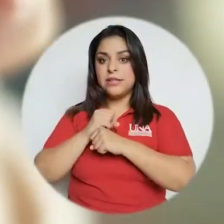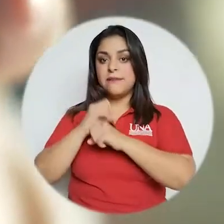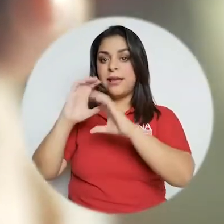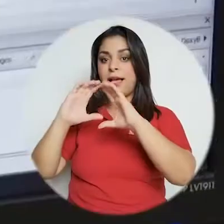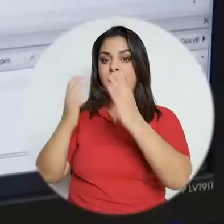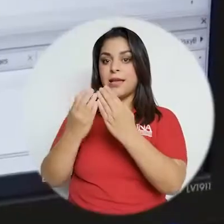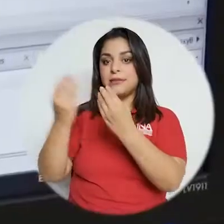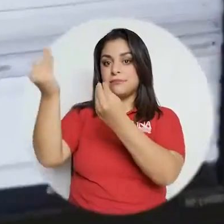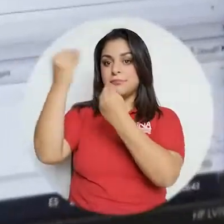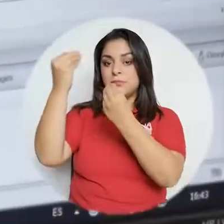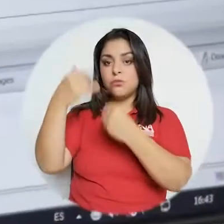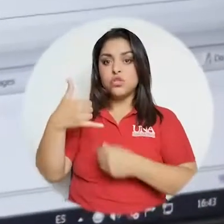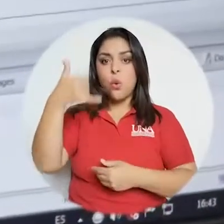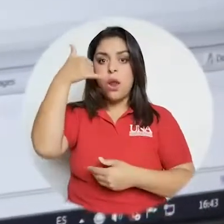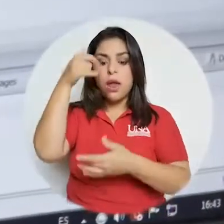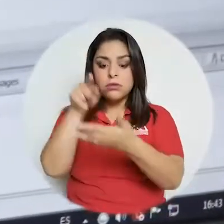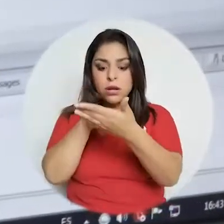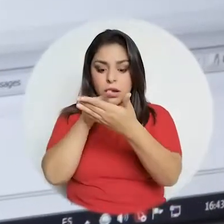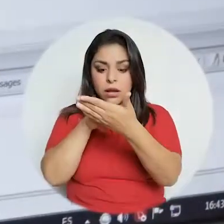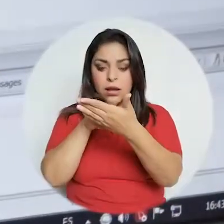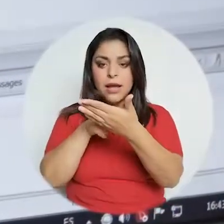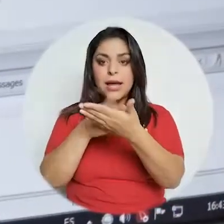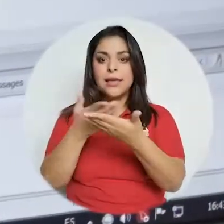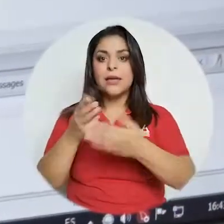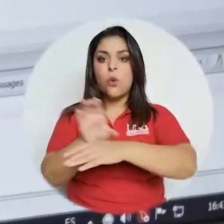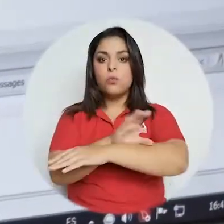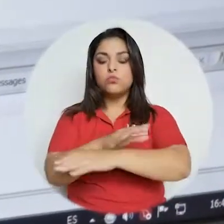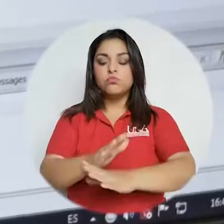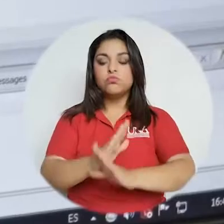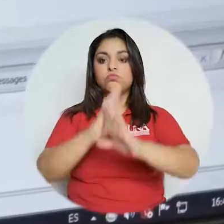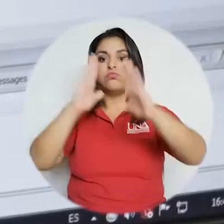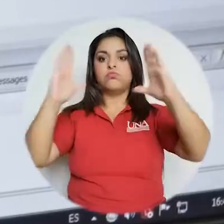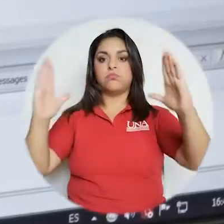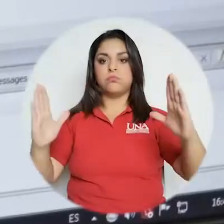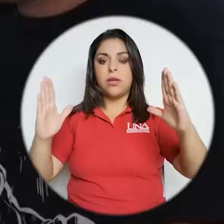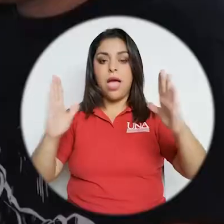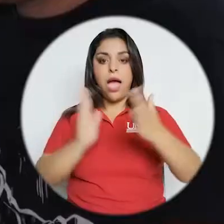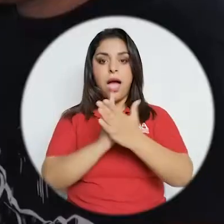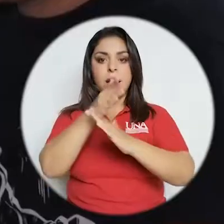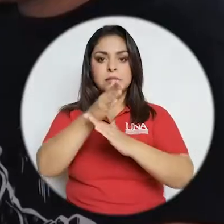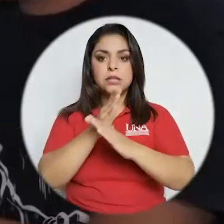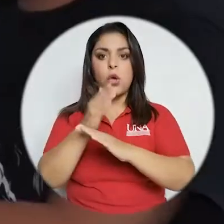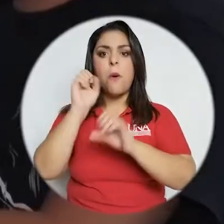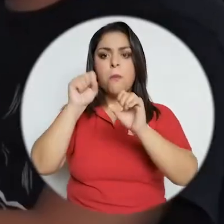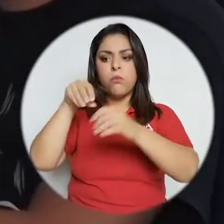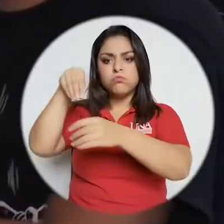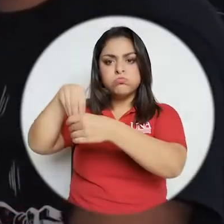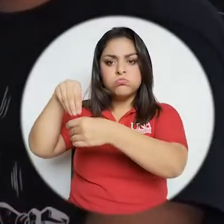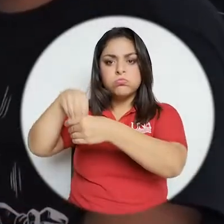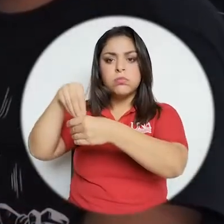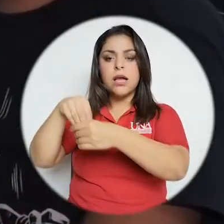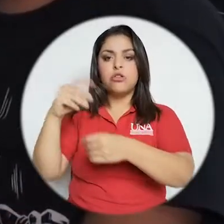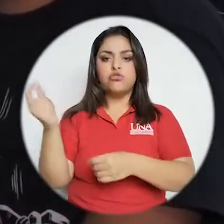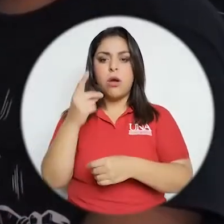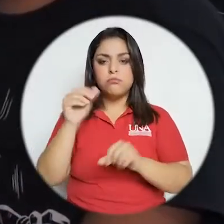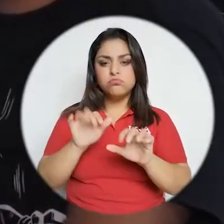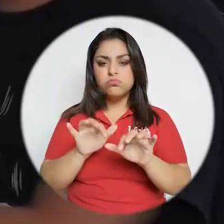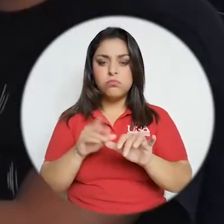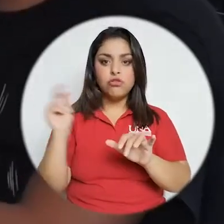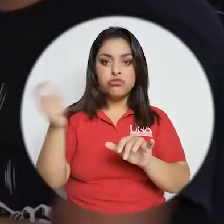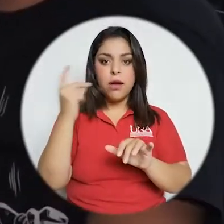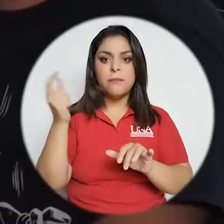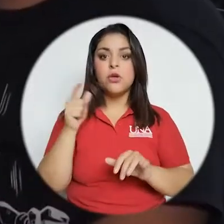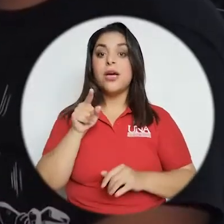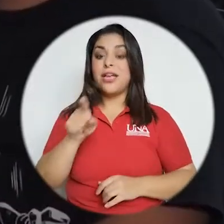es lo mismo recibir una clase a través de un celular que tener un dispositivo más grande con mayor acceso almacenamiento